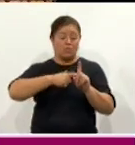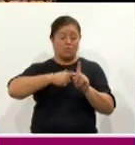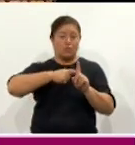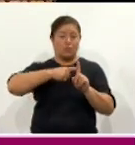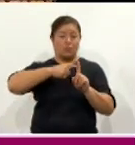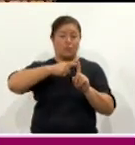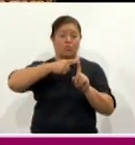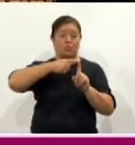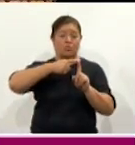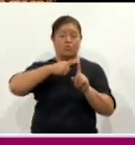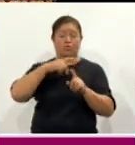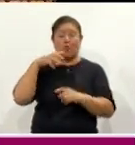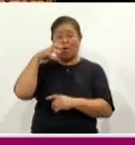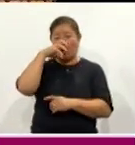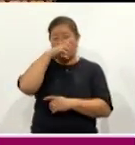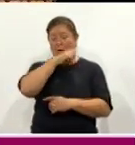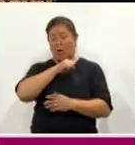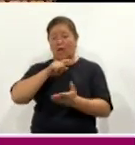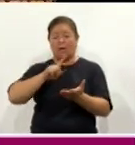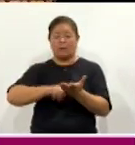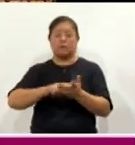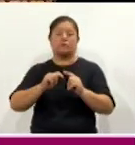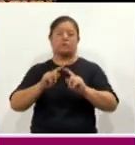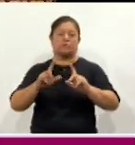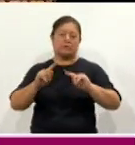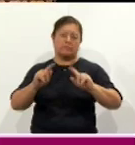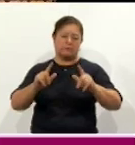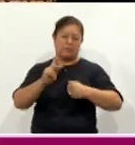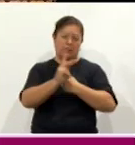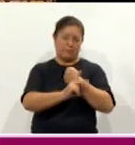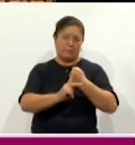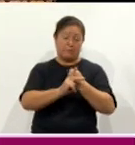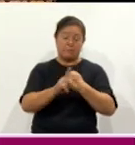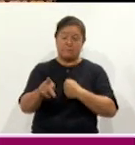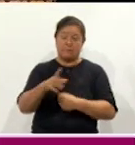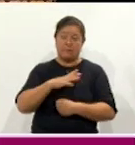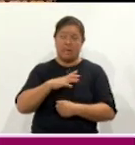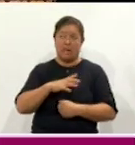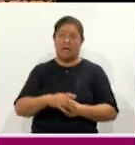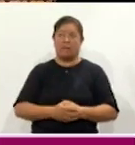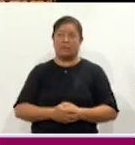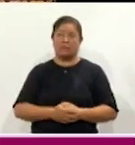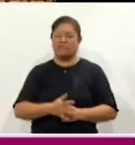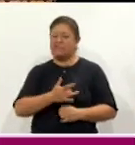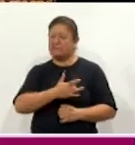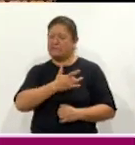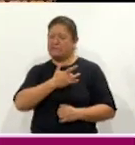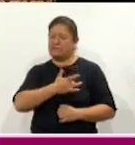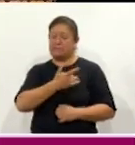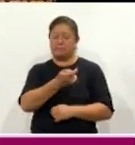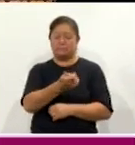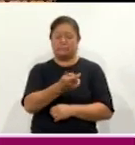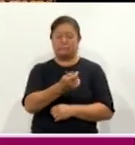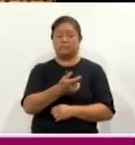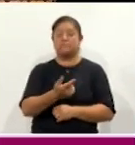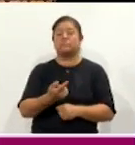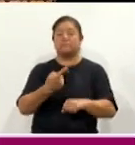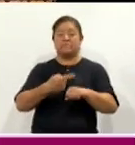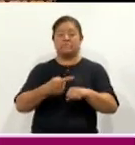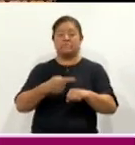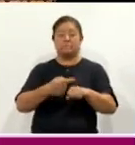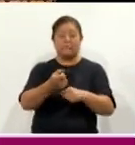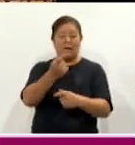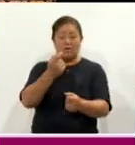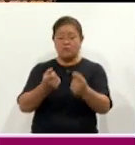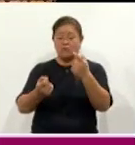se han registrado en nuestro estado y en nuestro país, pues han estado apareciendo síntomas de algunas enfermedades